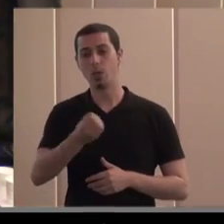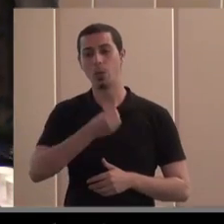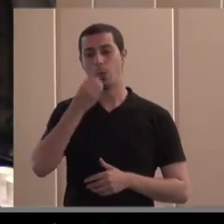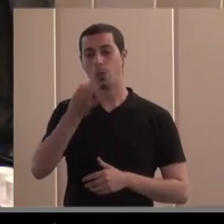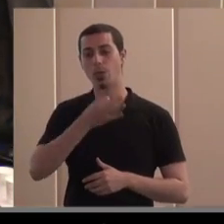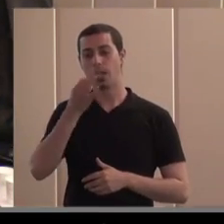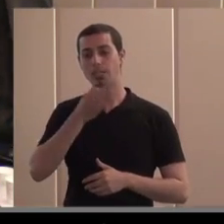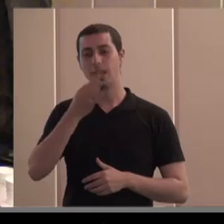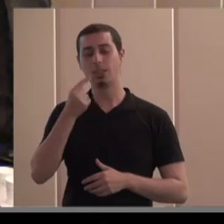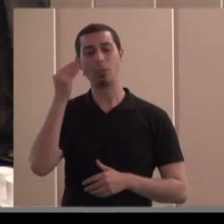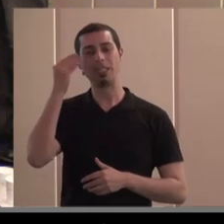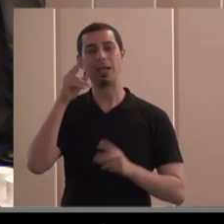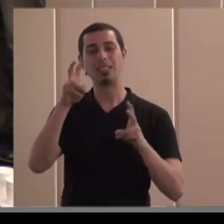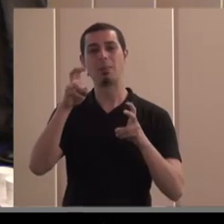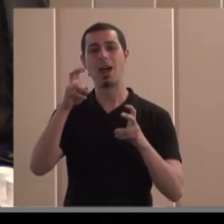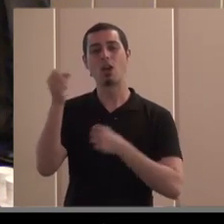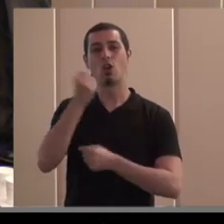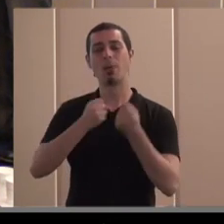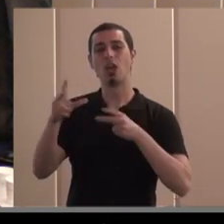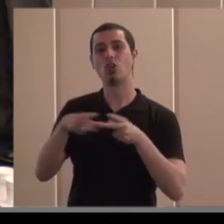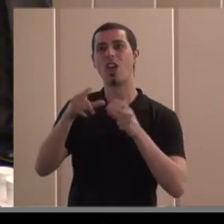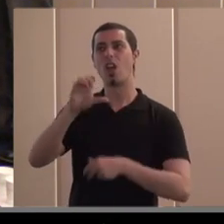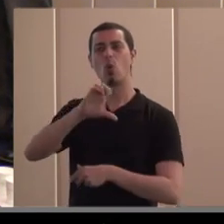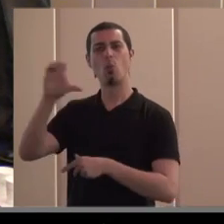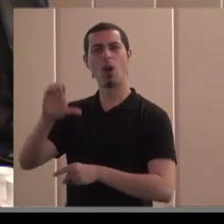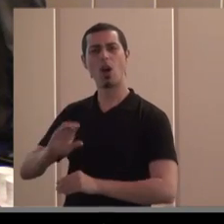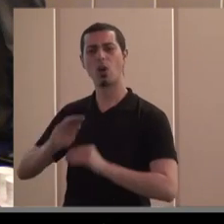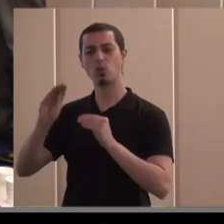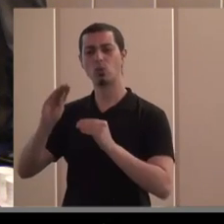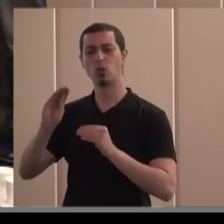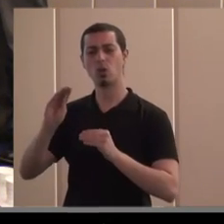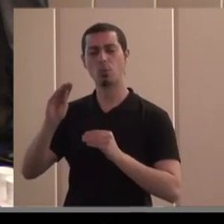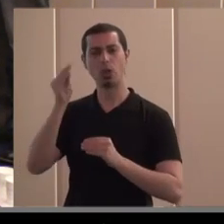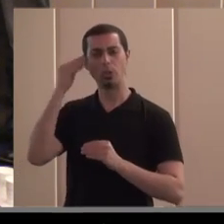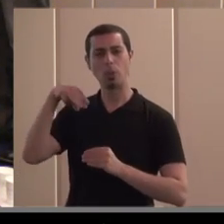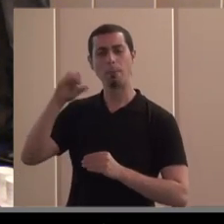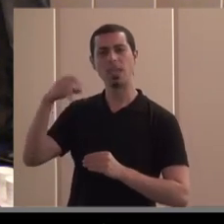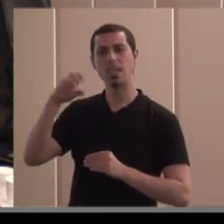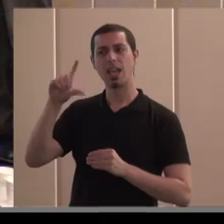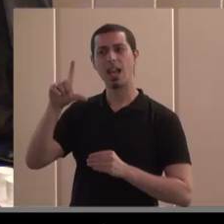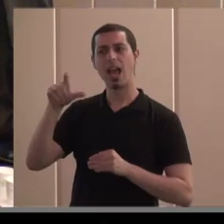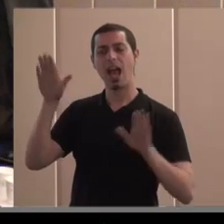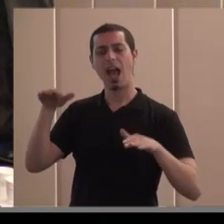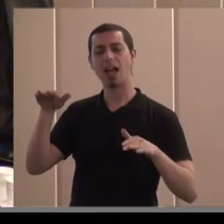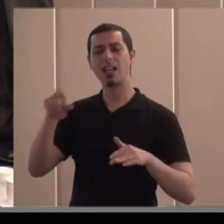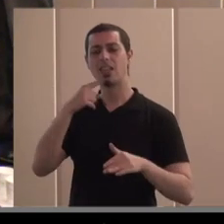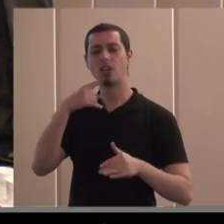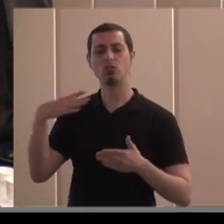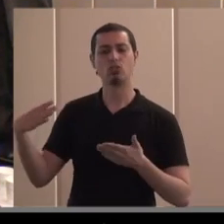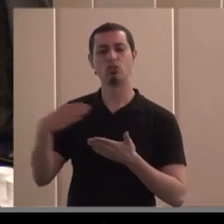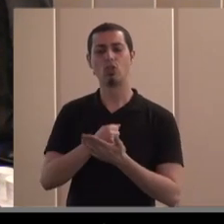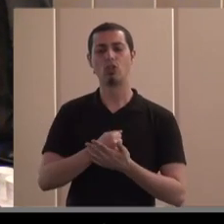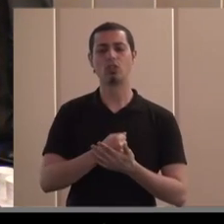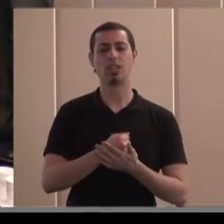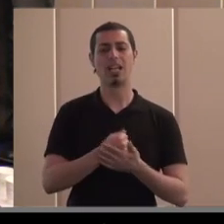¿qué papel juega la economía social en Europa? justo que me parece que Miguel Ángel ha dicho que todo se puede hacer en Europa y el 70